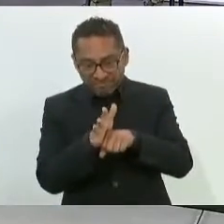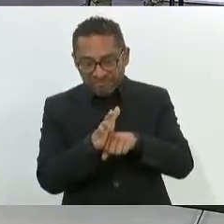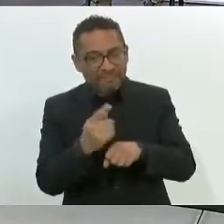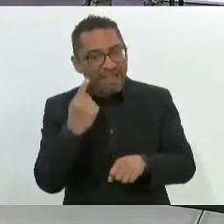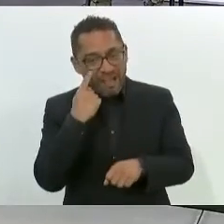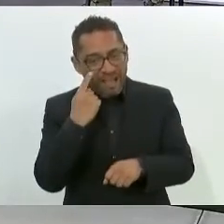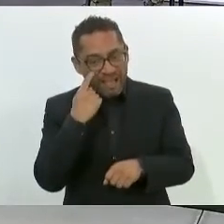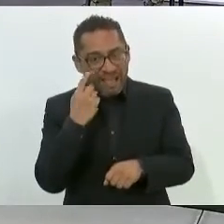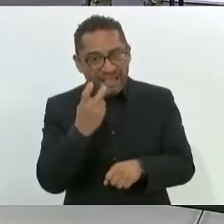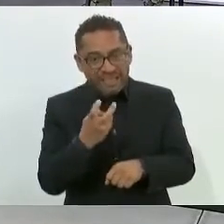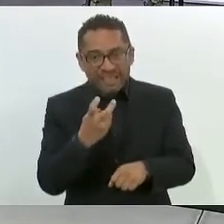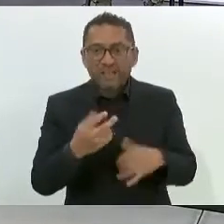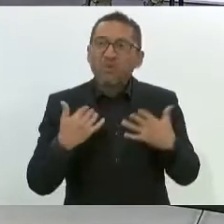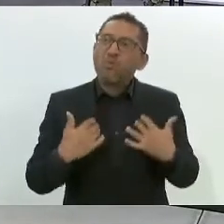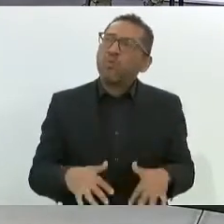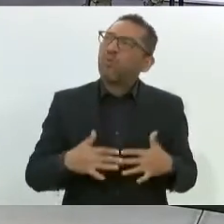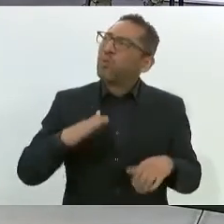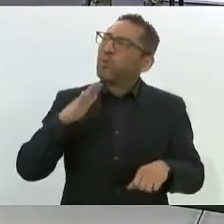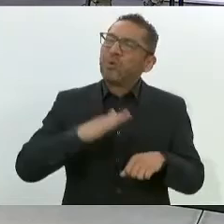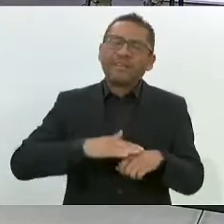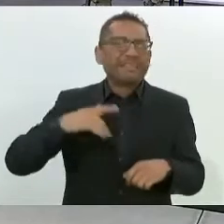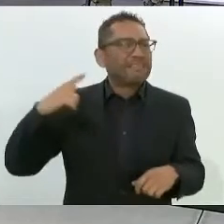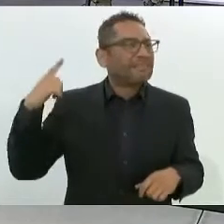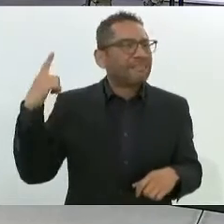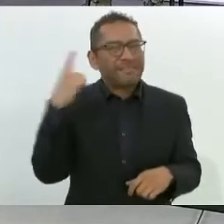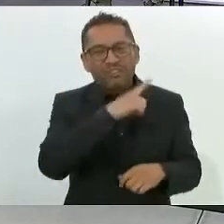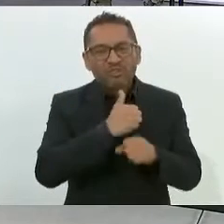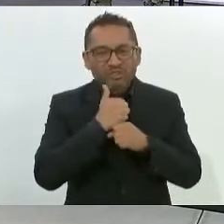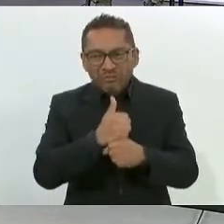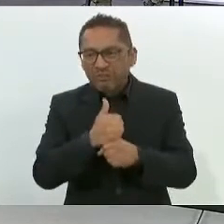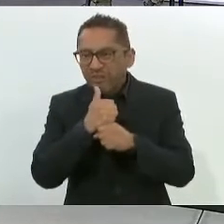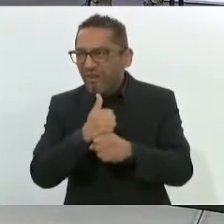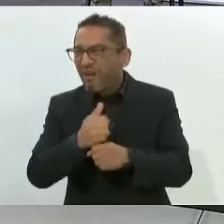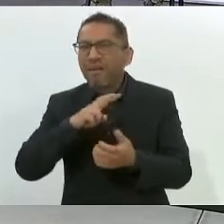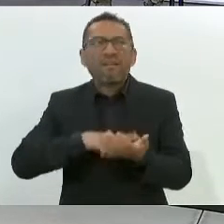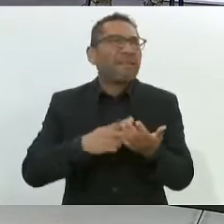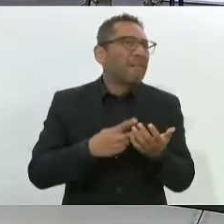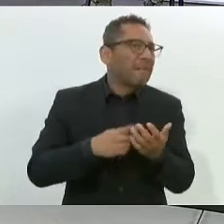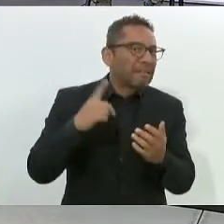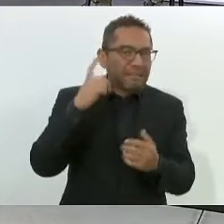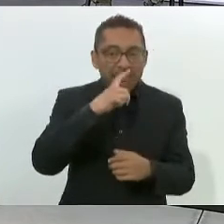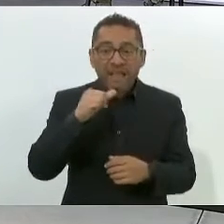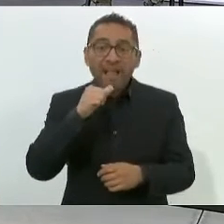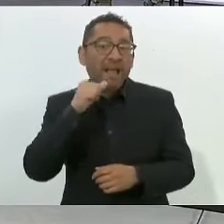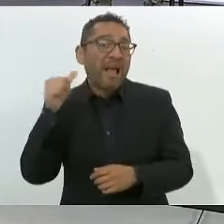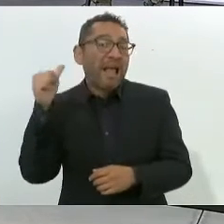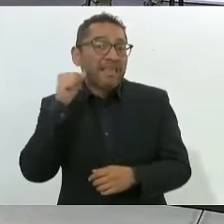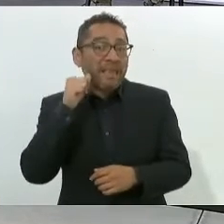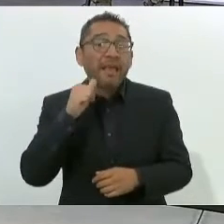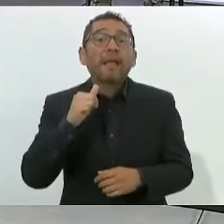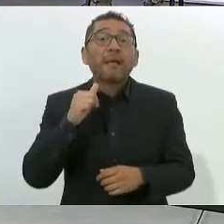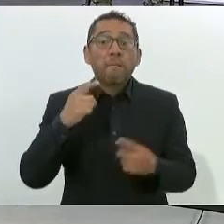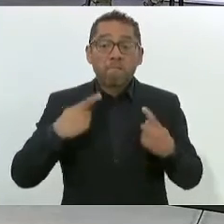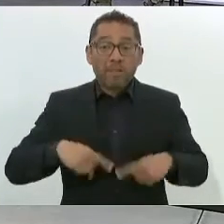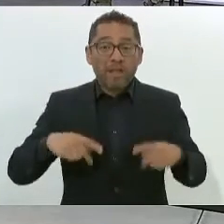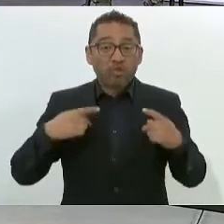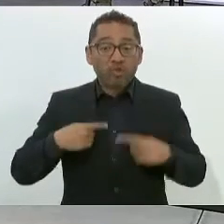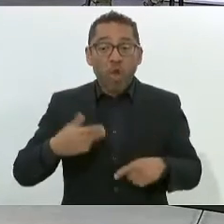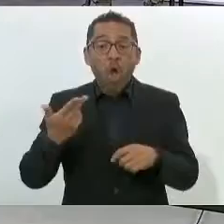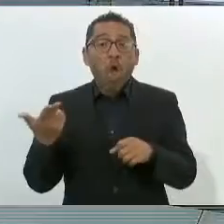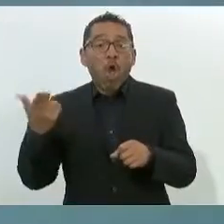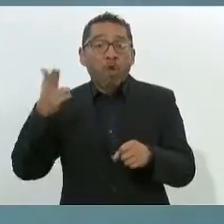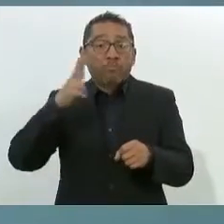una pesadilla. Ayer tuvimos nosotros el mayor número de hospitalizaciones. Desde que